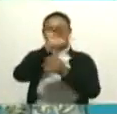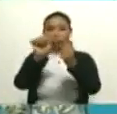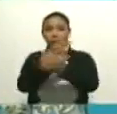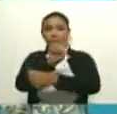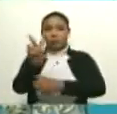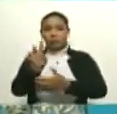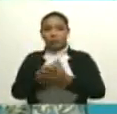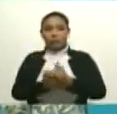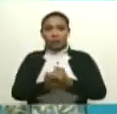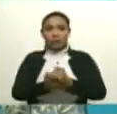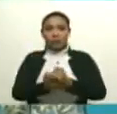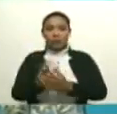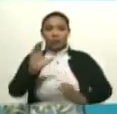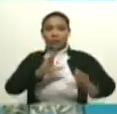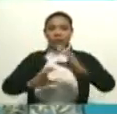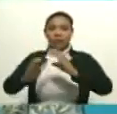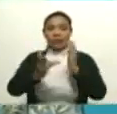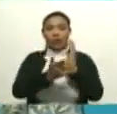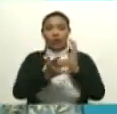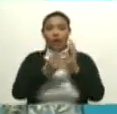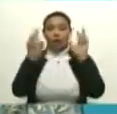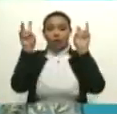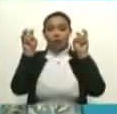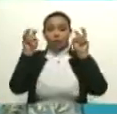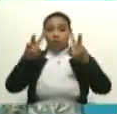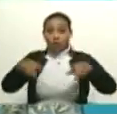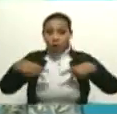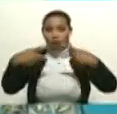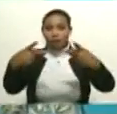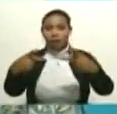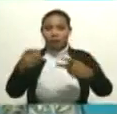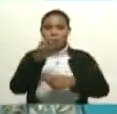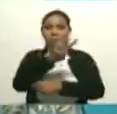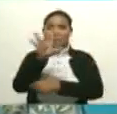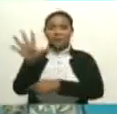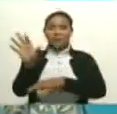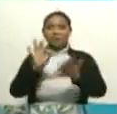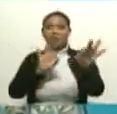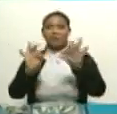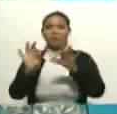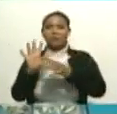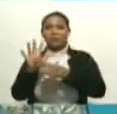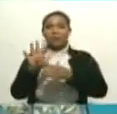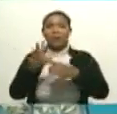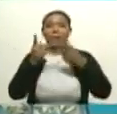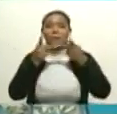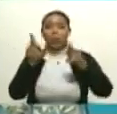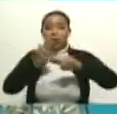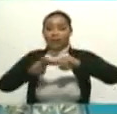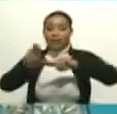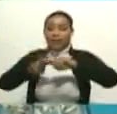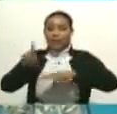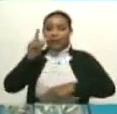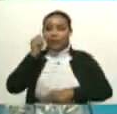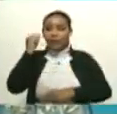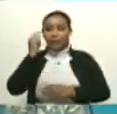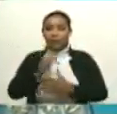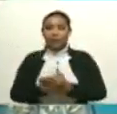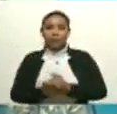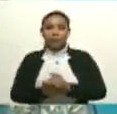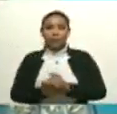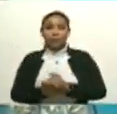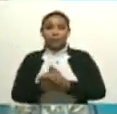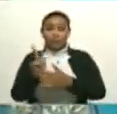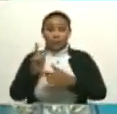de Ciencia y Tecnología e Innovación. 25 espectáculos dirigidos al público infantil. Una cosa muy bonita.